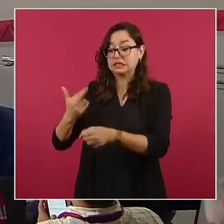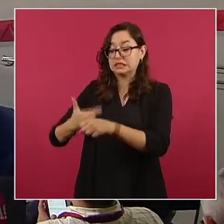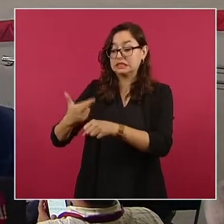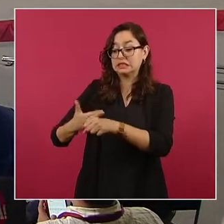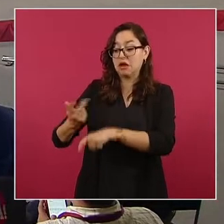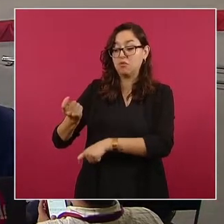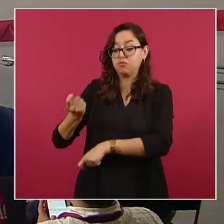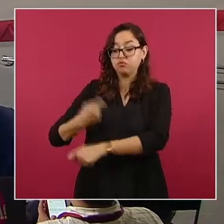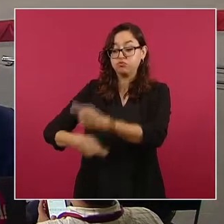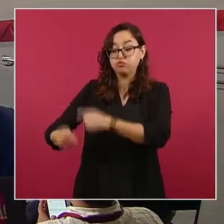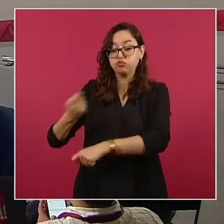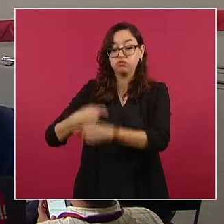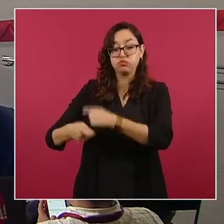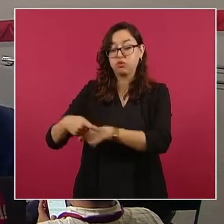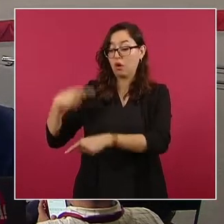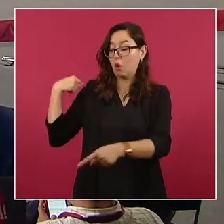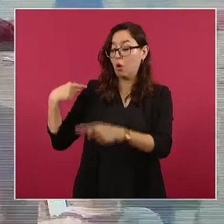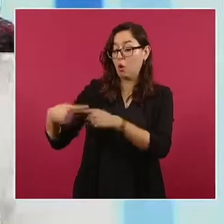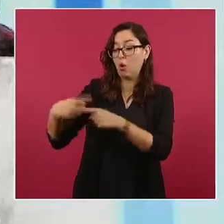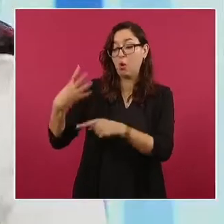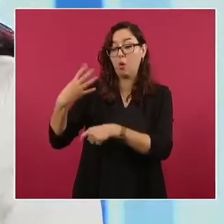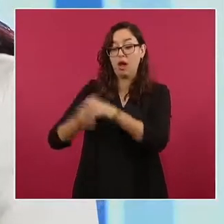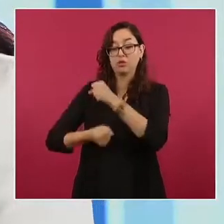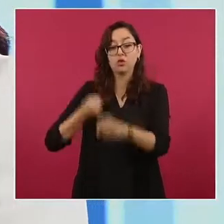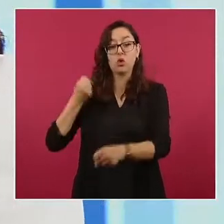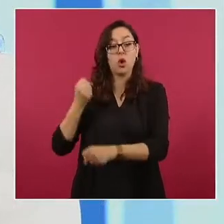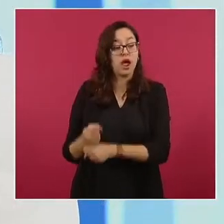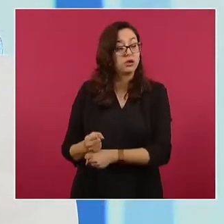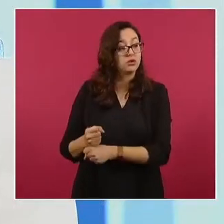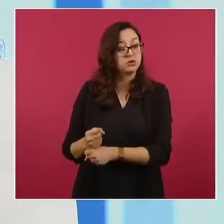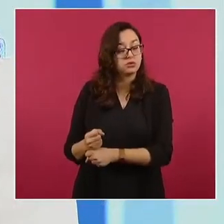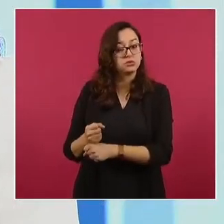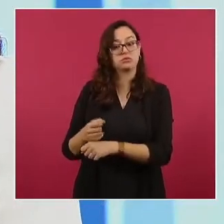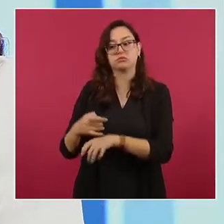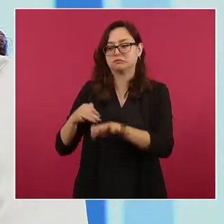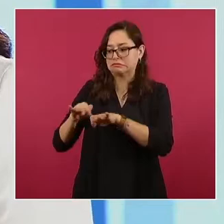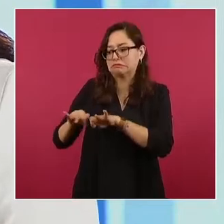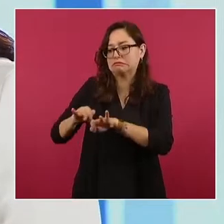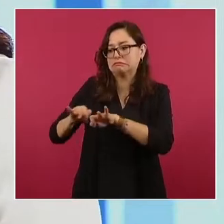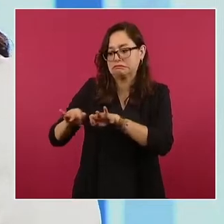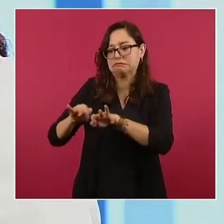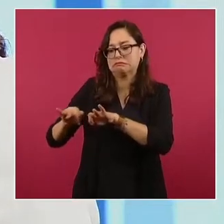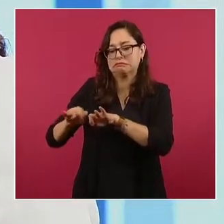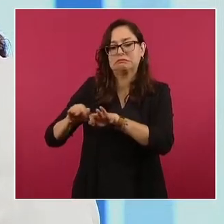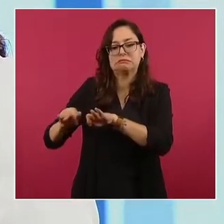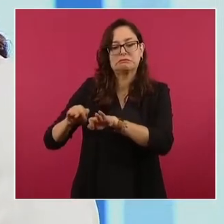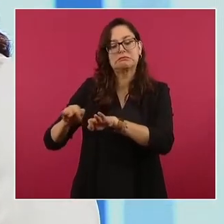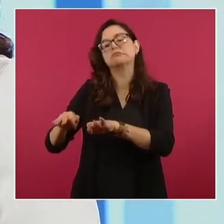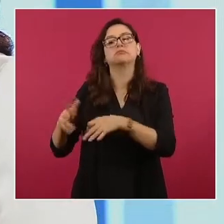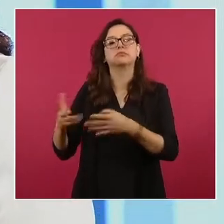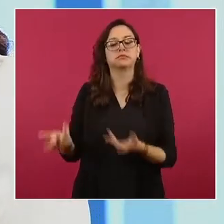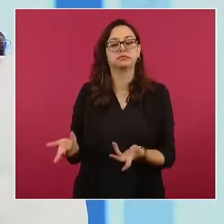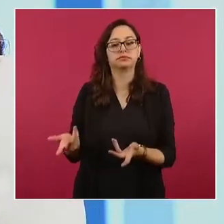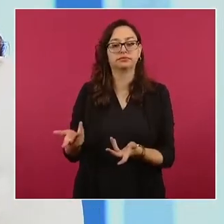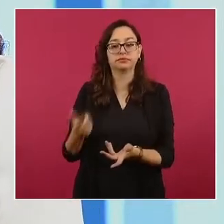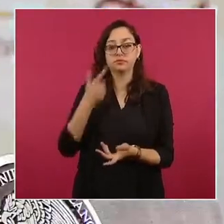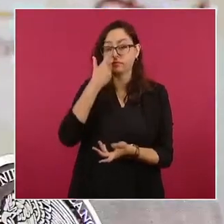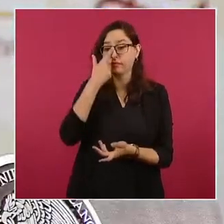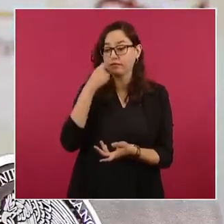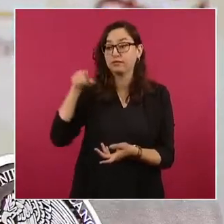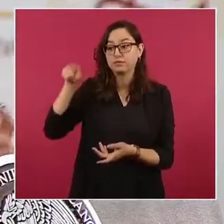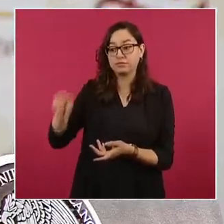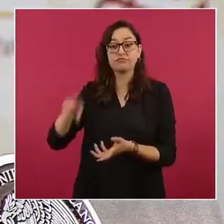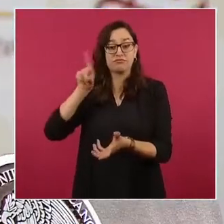desde el inicio del sexenio. Por ejemplo, como resultado del rezago y la corrupción